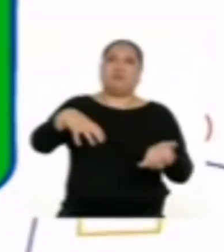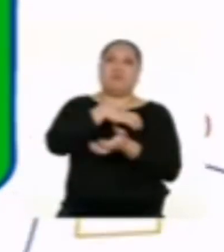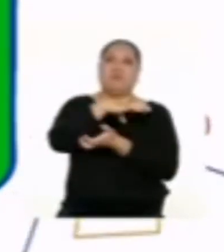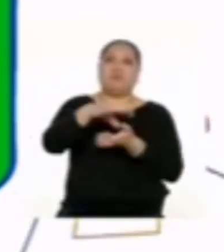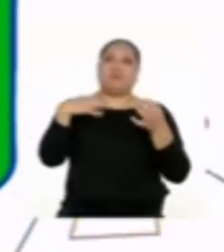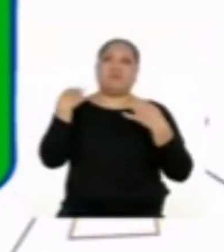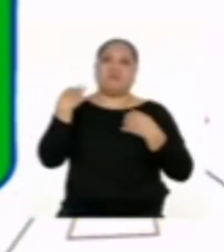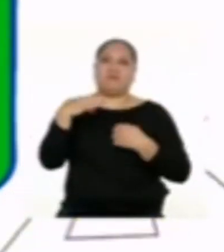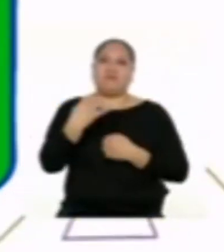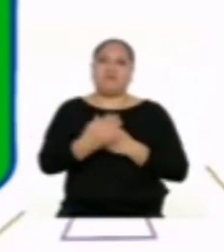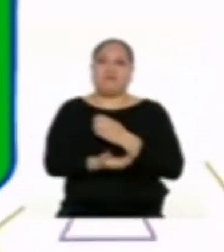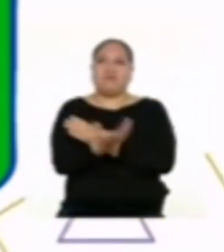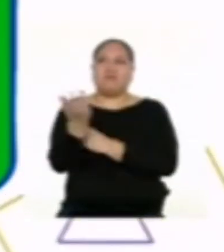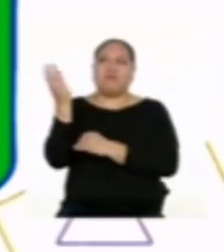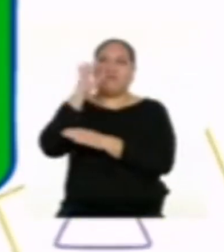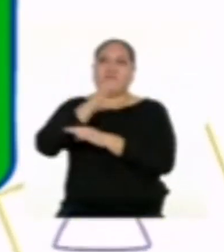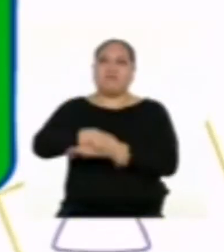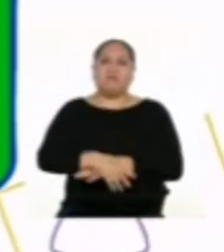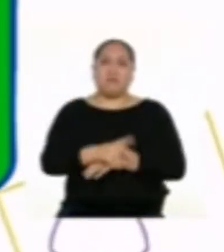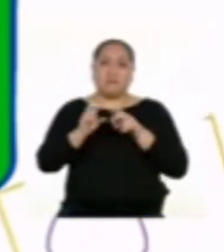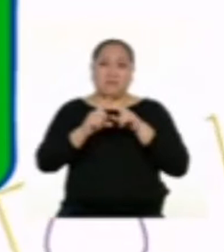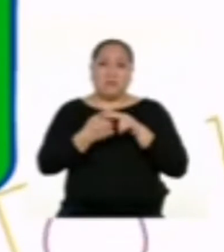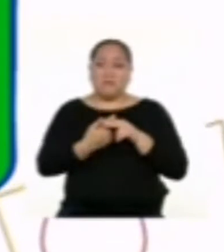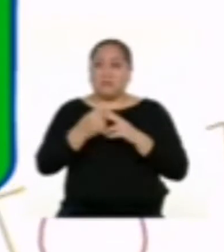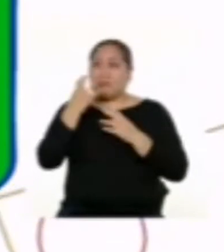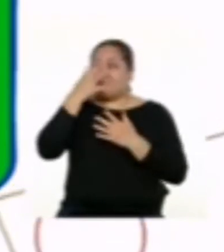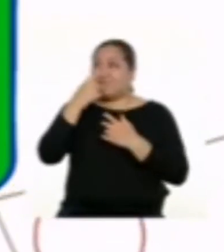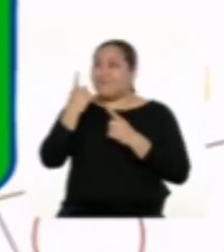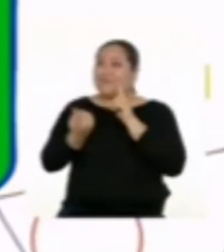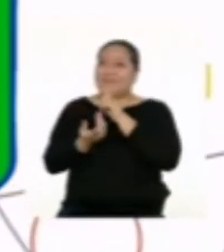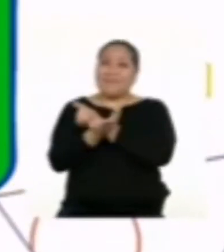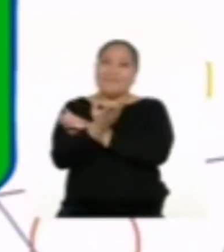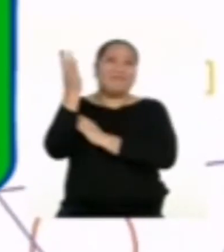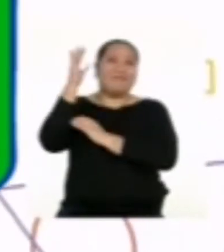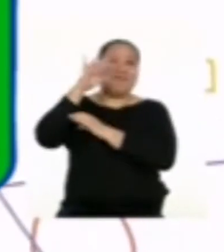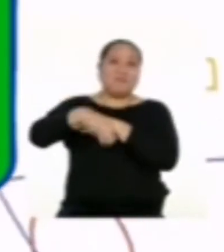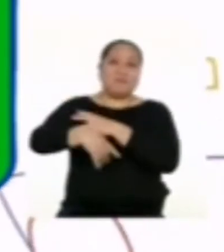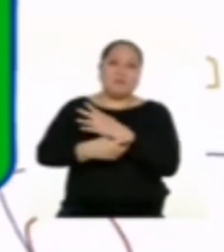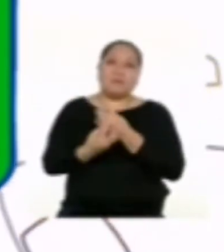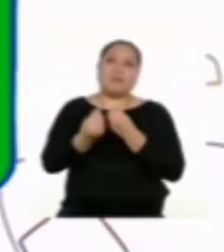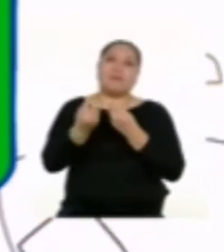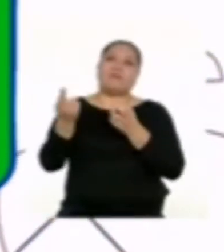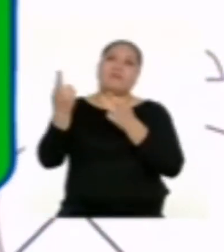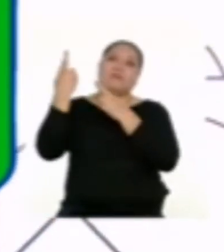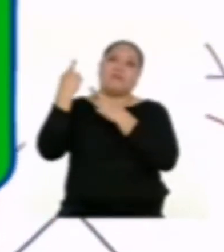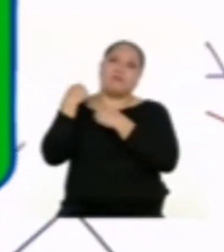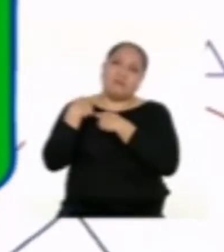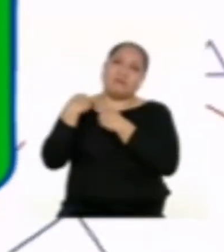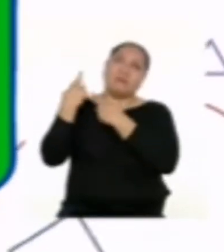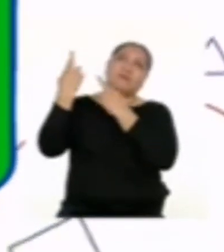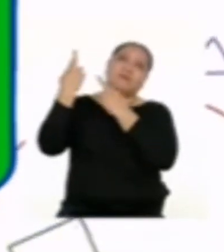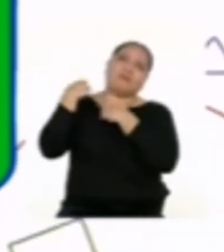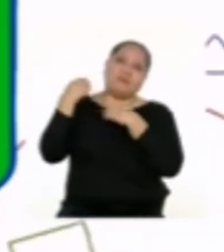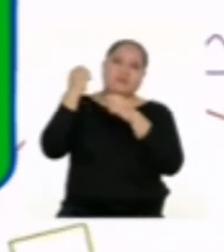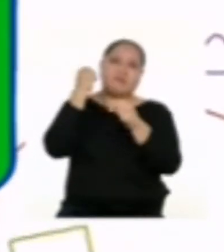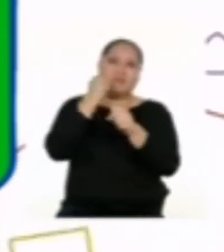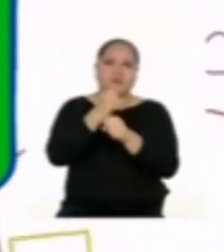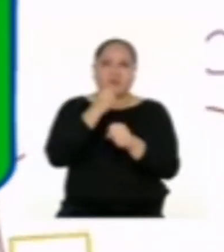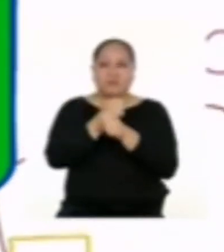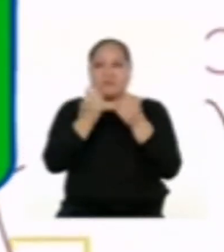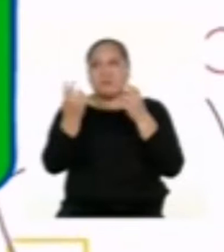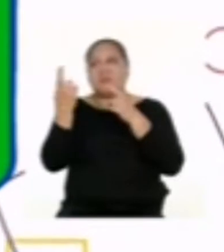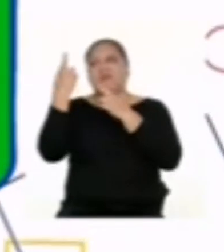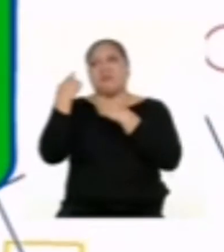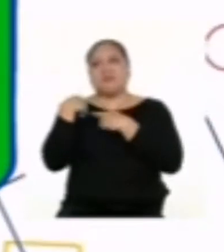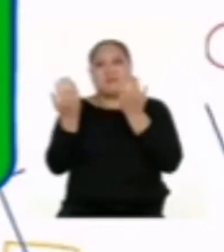momento. Al inicio era bonito vernos tan seguido, pero con todas las responsabilidades del colegio y trabajo, ya